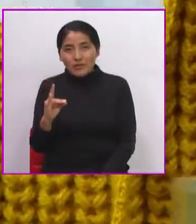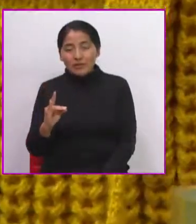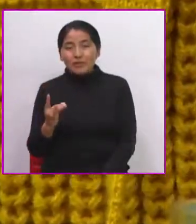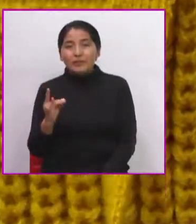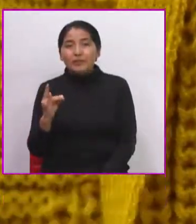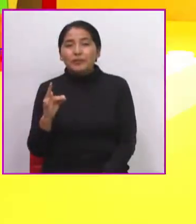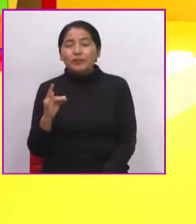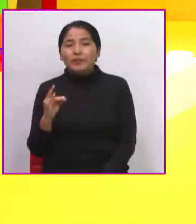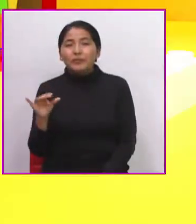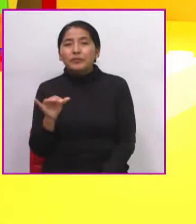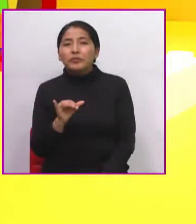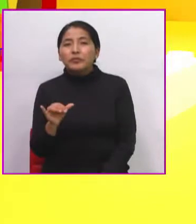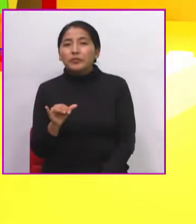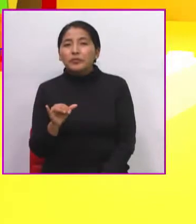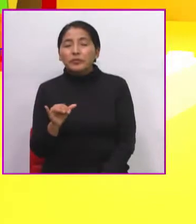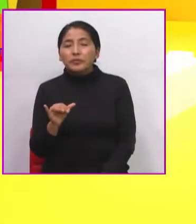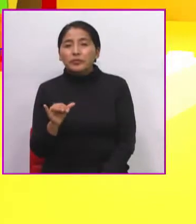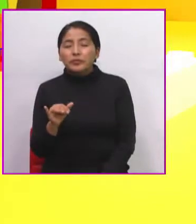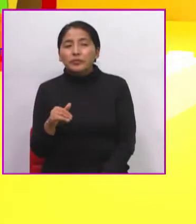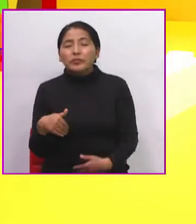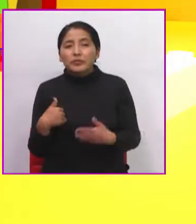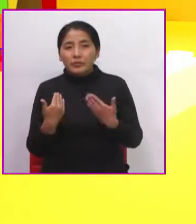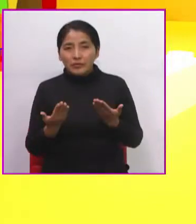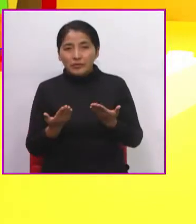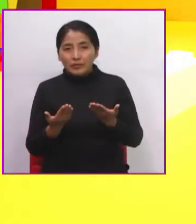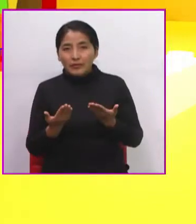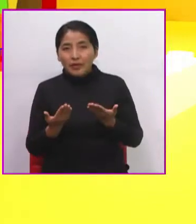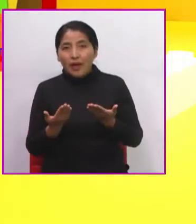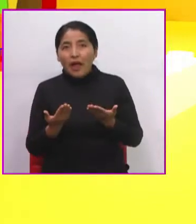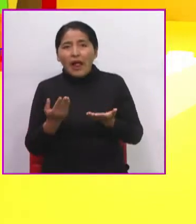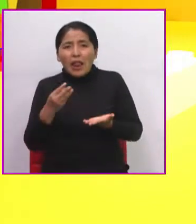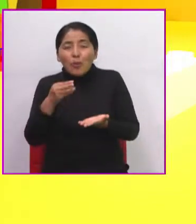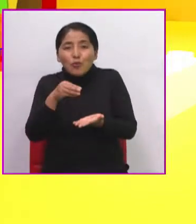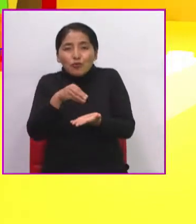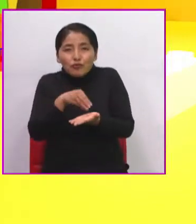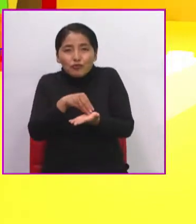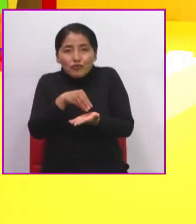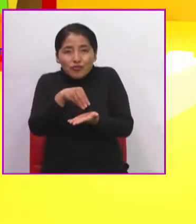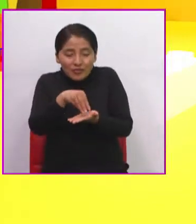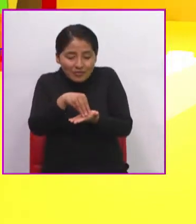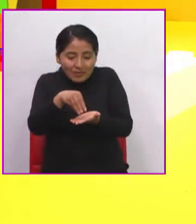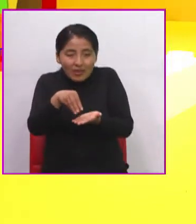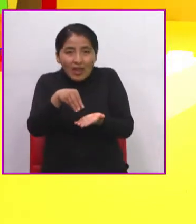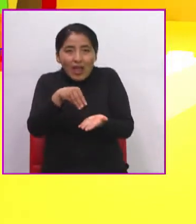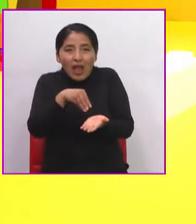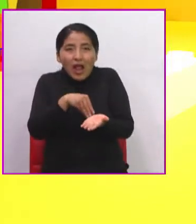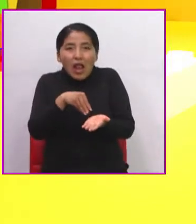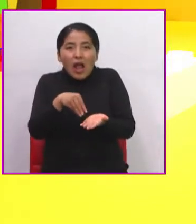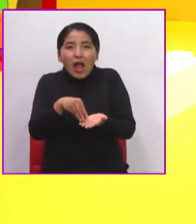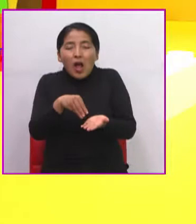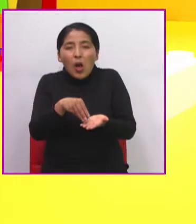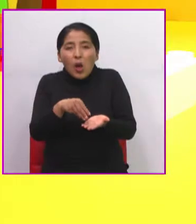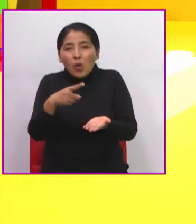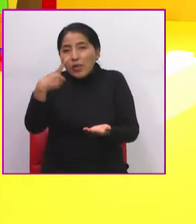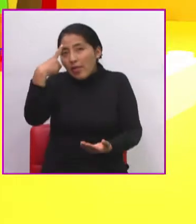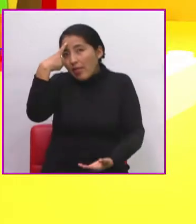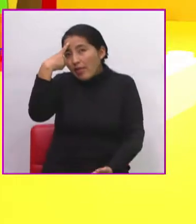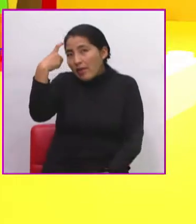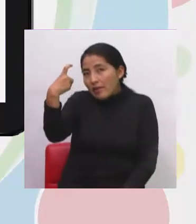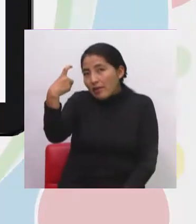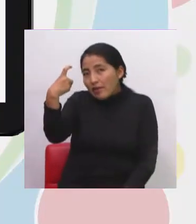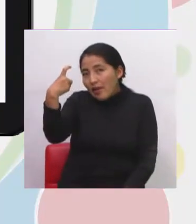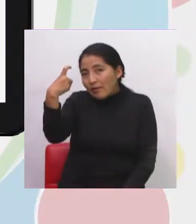También tenemos monedas, ¿no? Tenemos monedas, por ejemplo, de